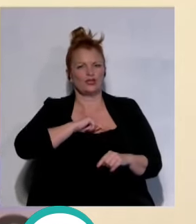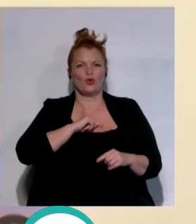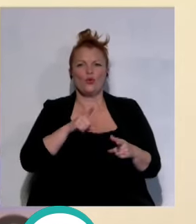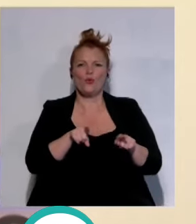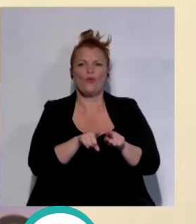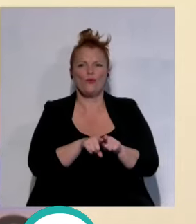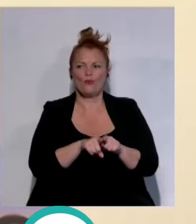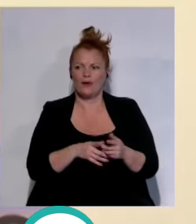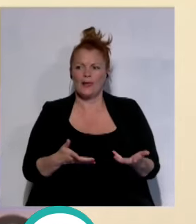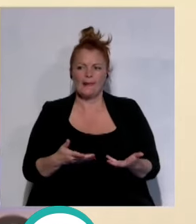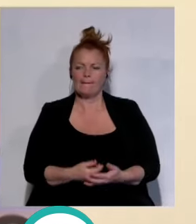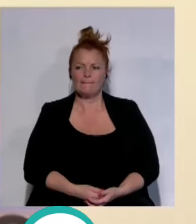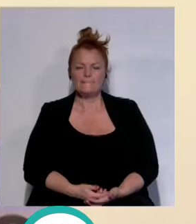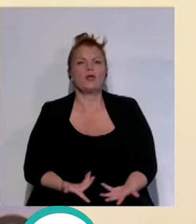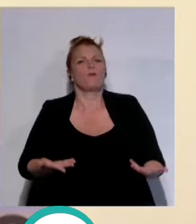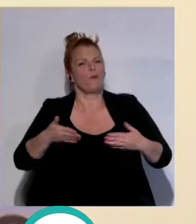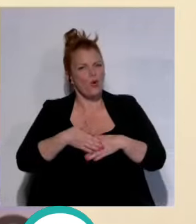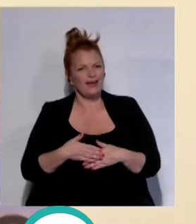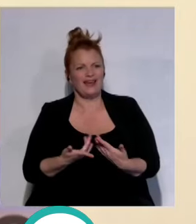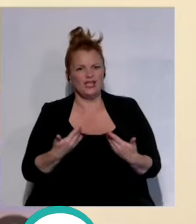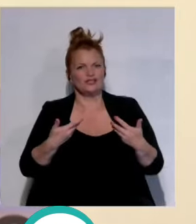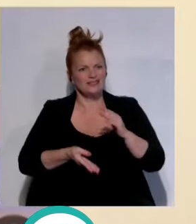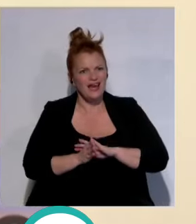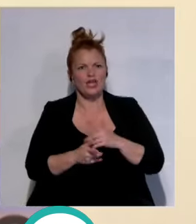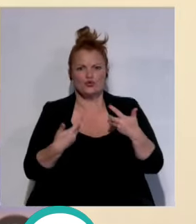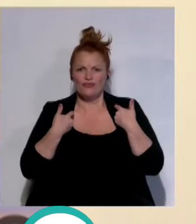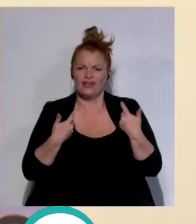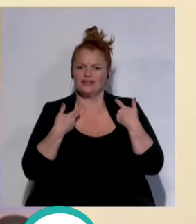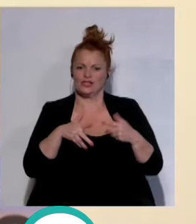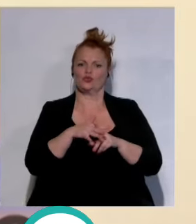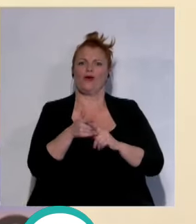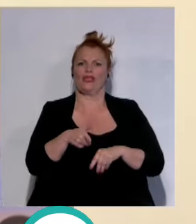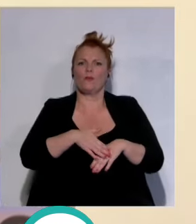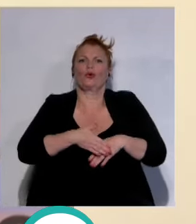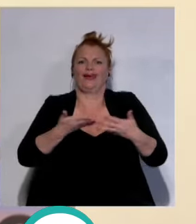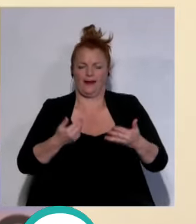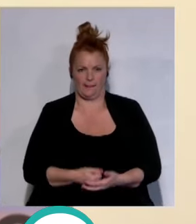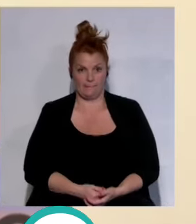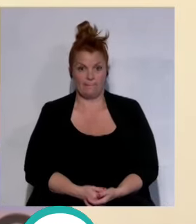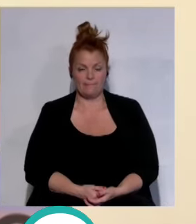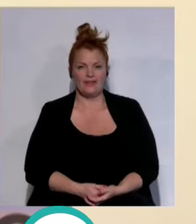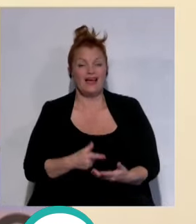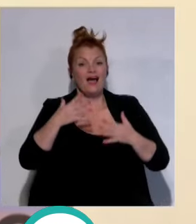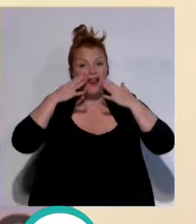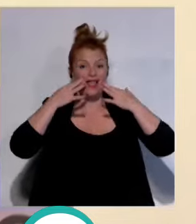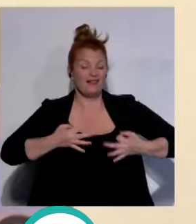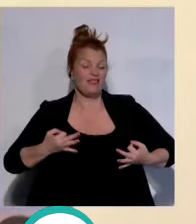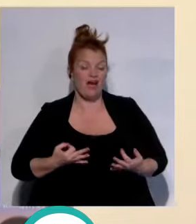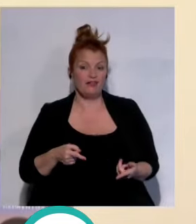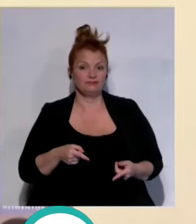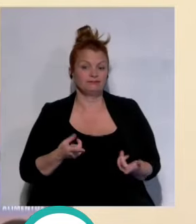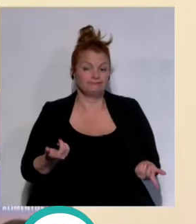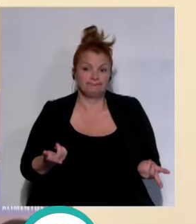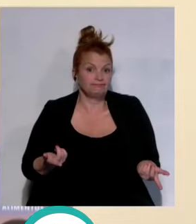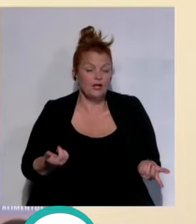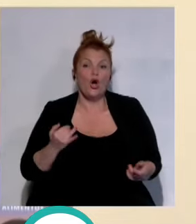que por qué tenemos que seguir sufriendo esta situación bueno pero la realidad es esa y nosotras